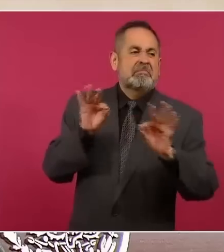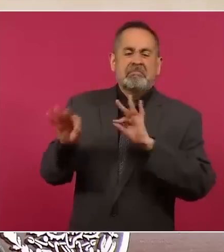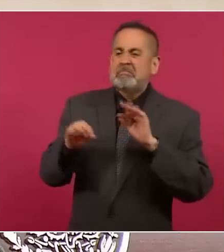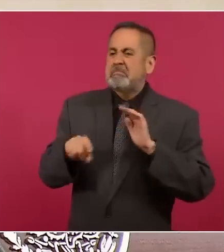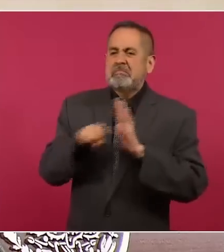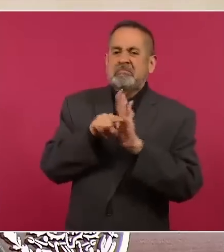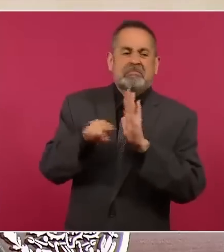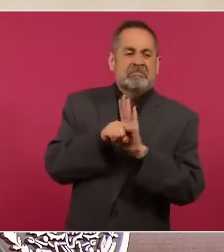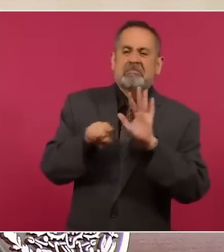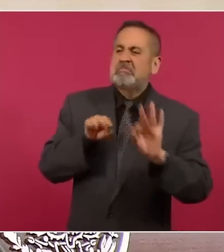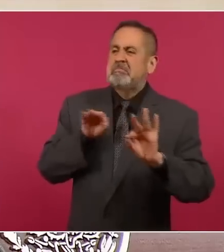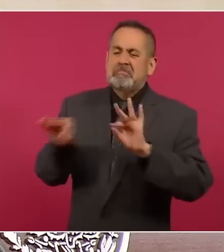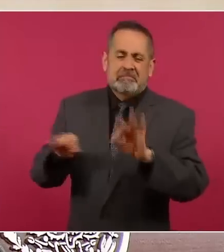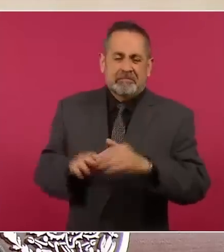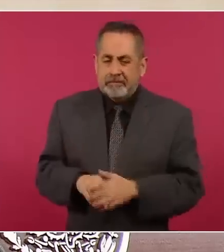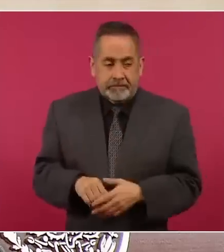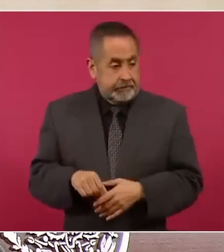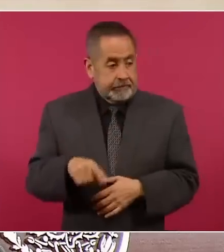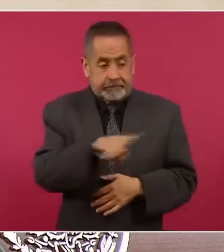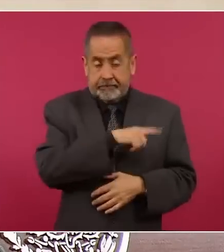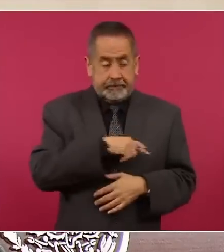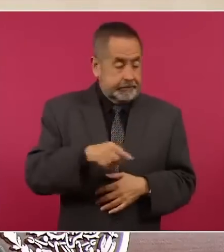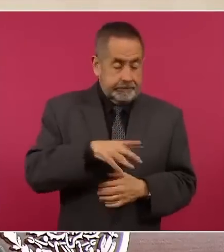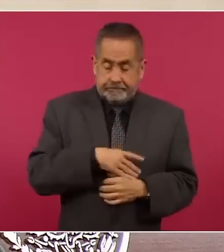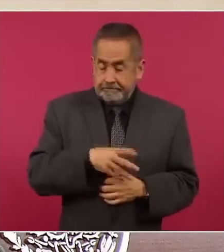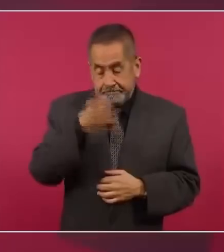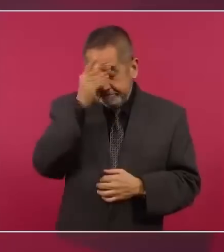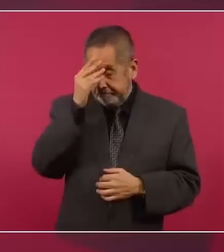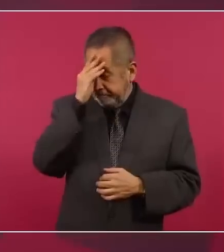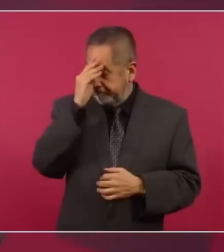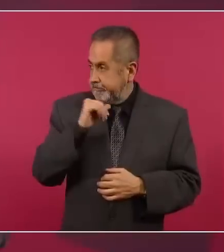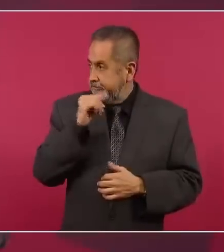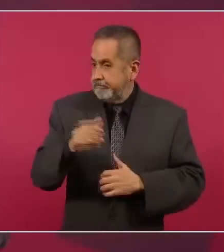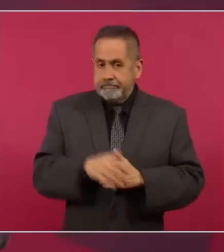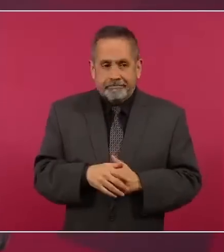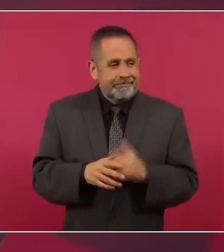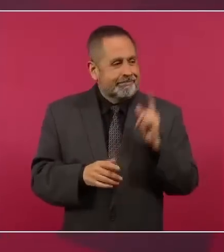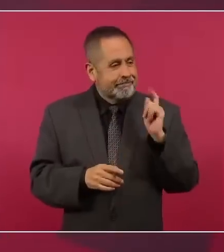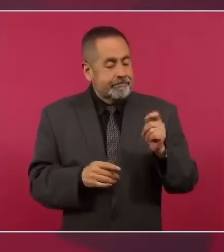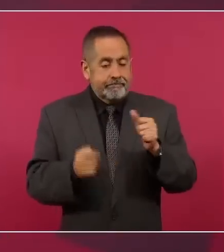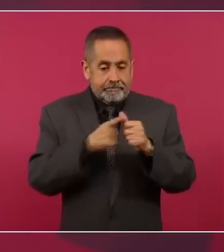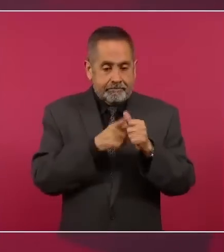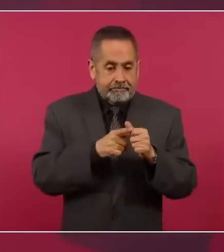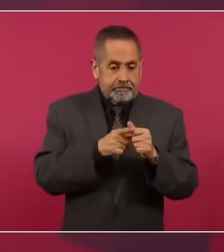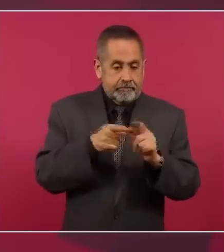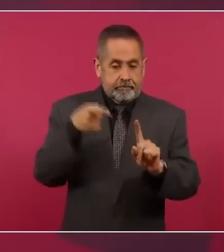que no aprende, que no puede haber texto sin